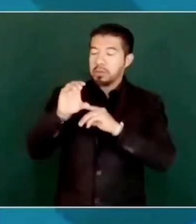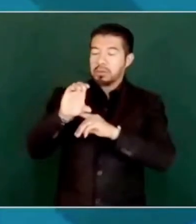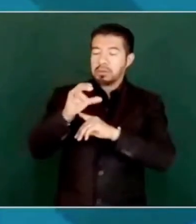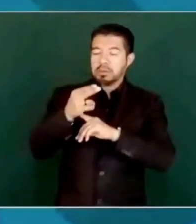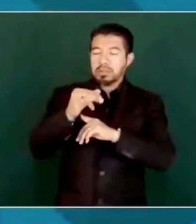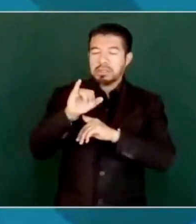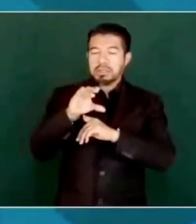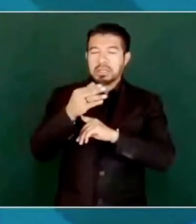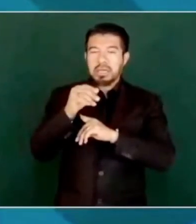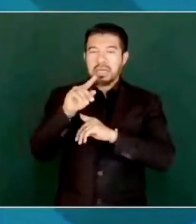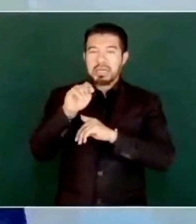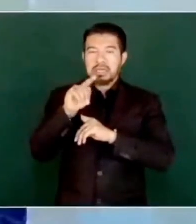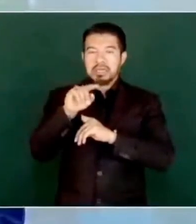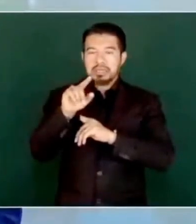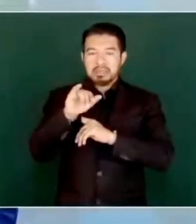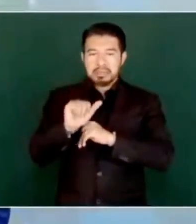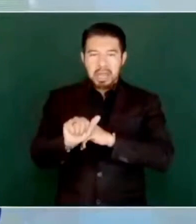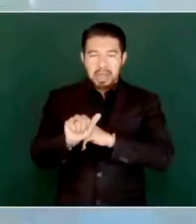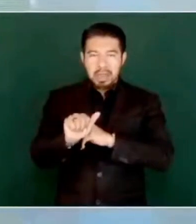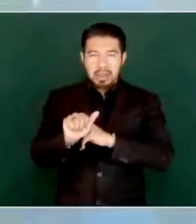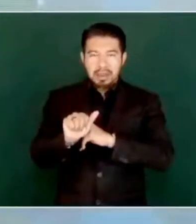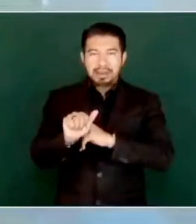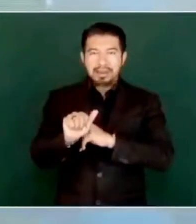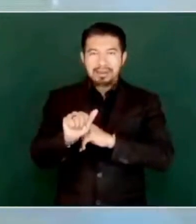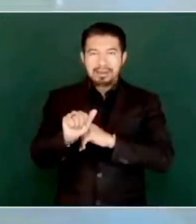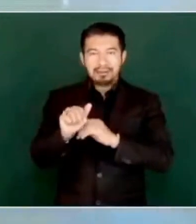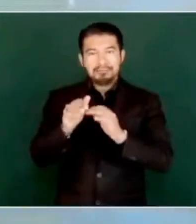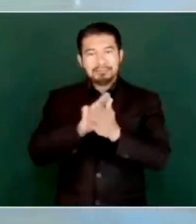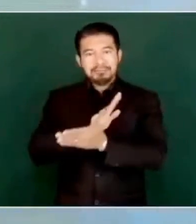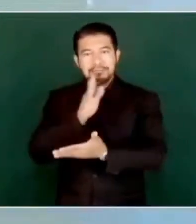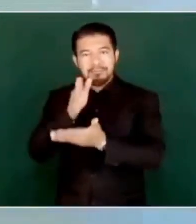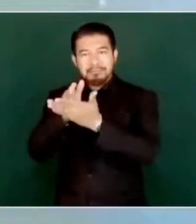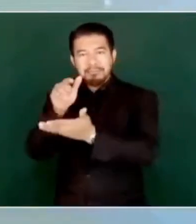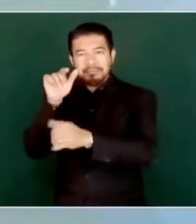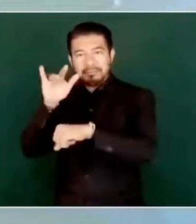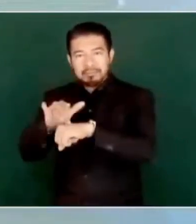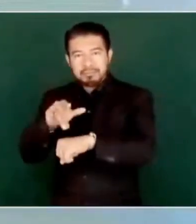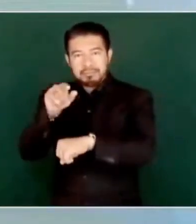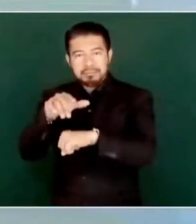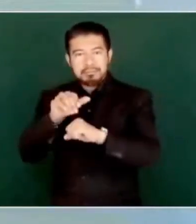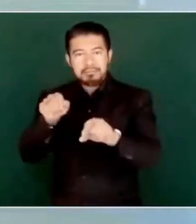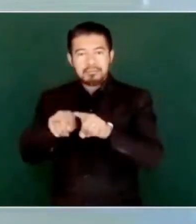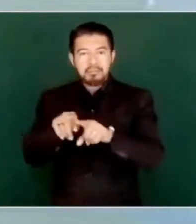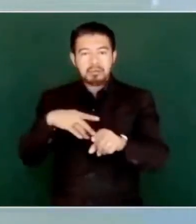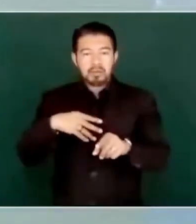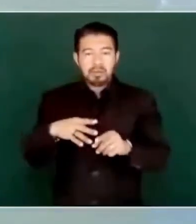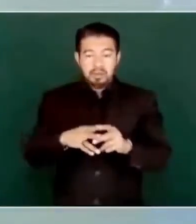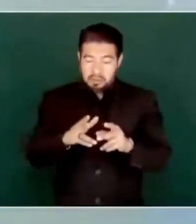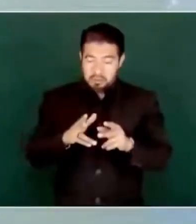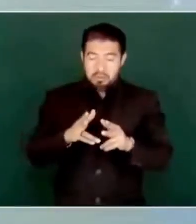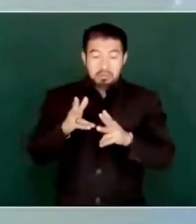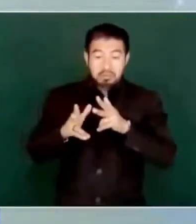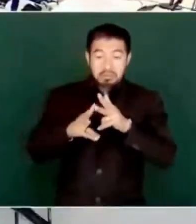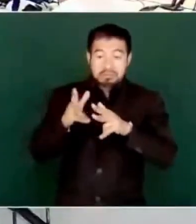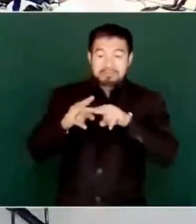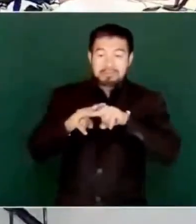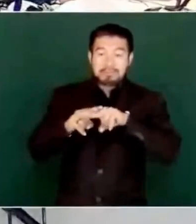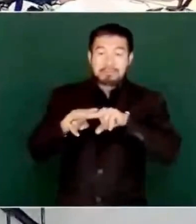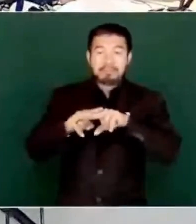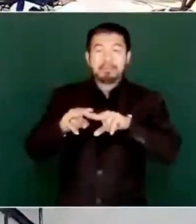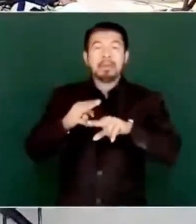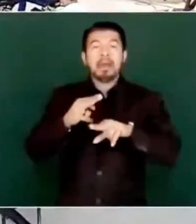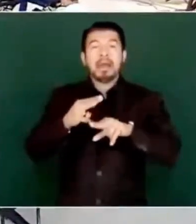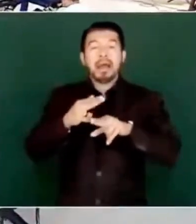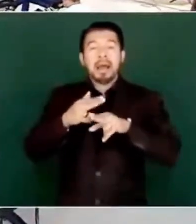y vamos a viajar en tren hasta Cancún.